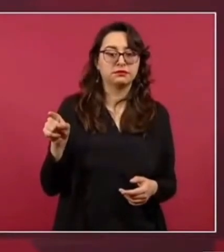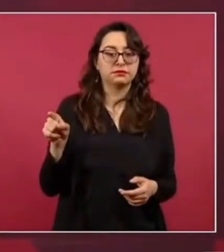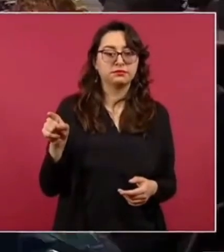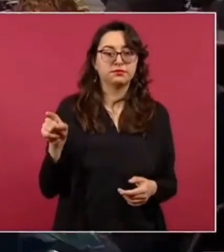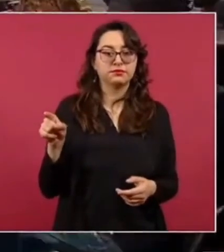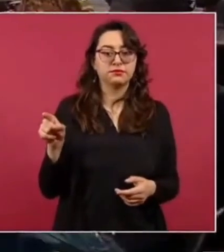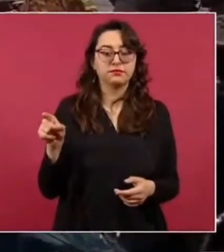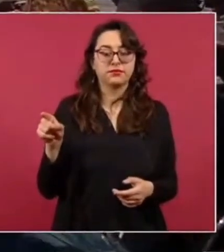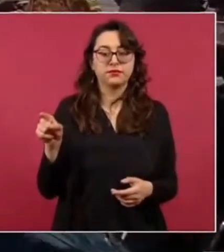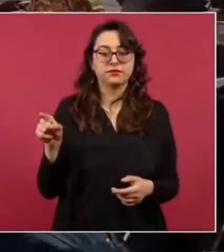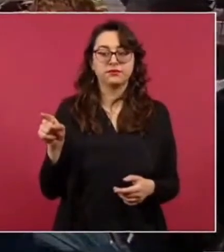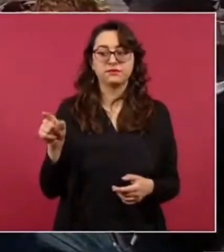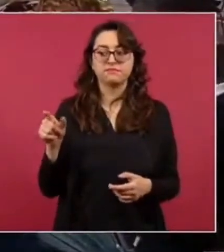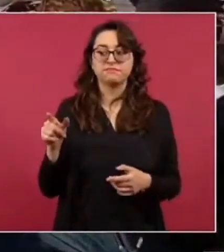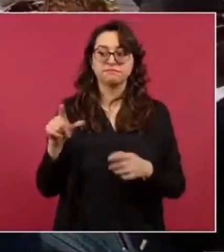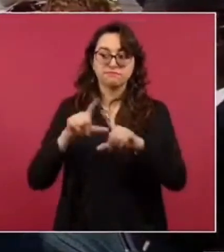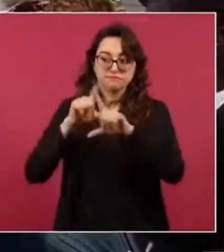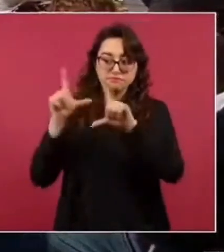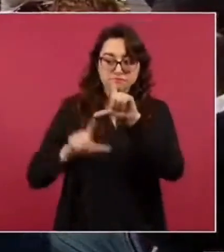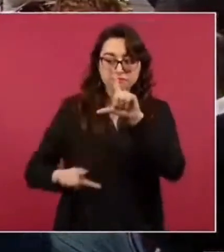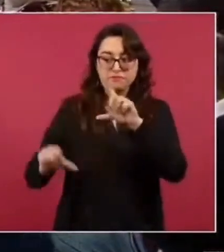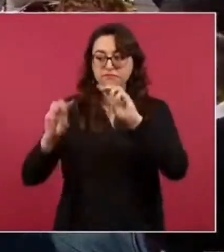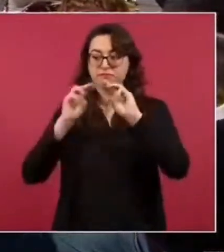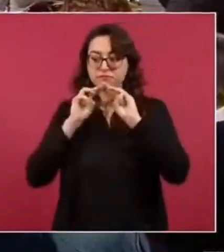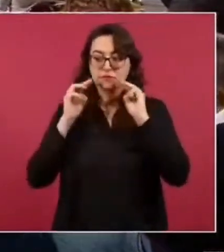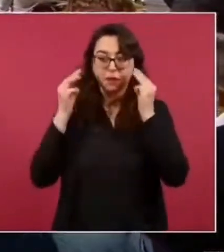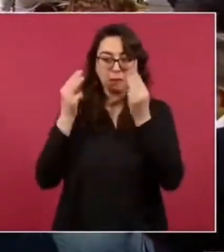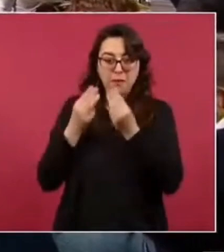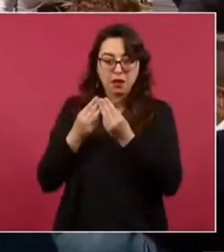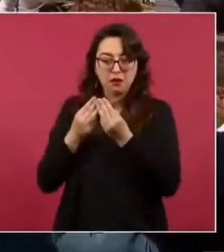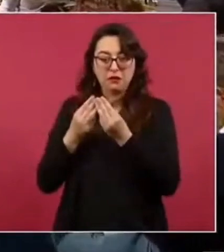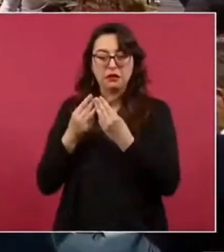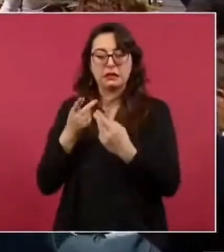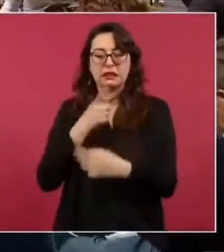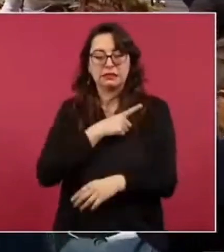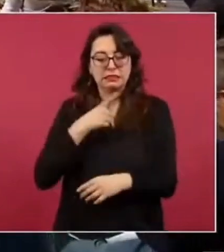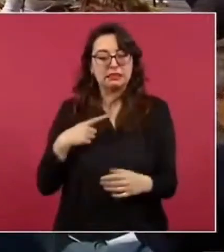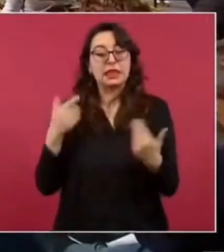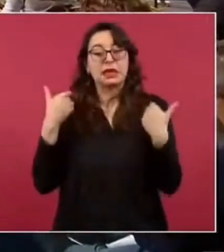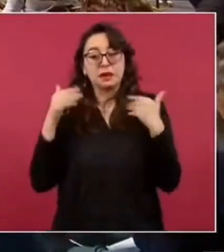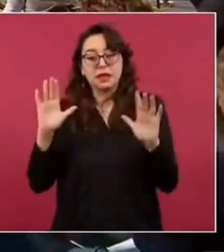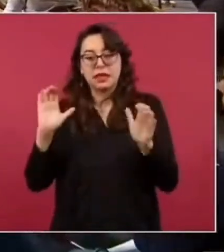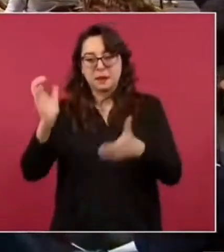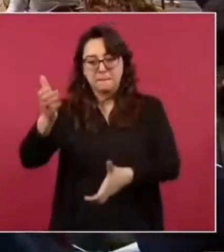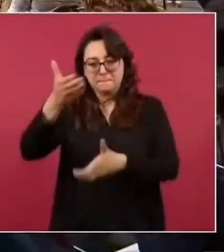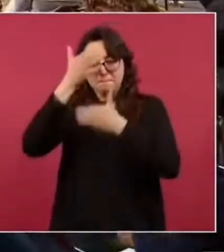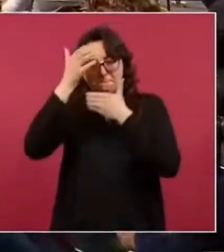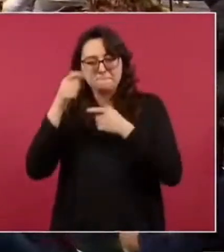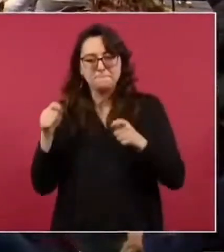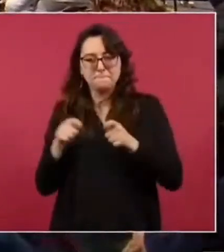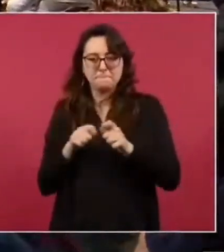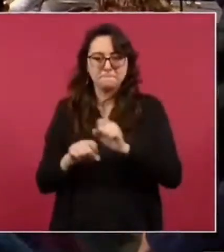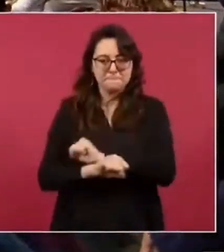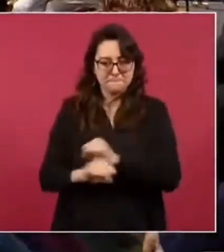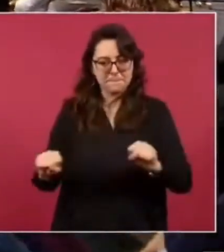considerar como terroristas a los narcotraficantes mexicanos